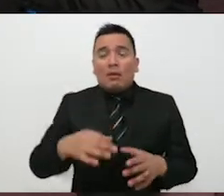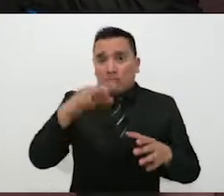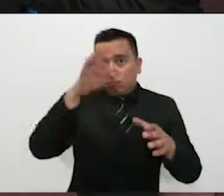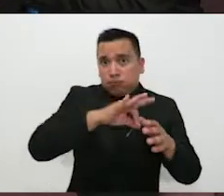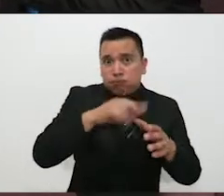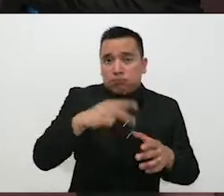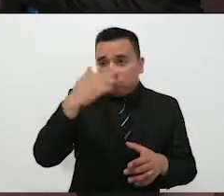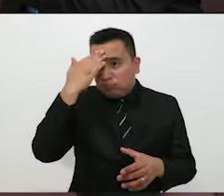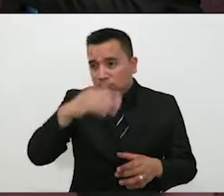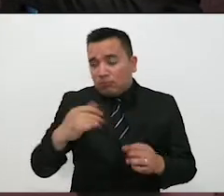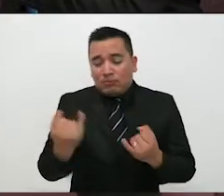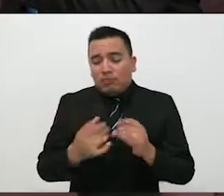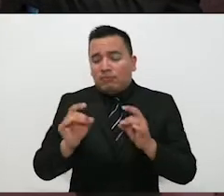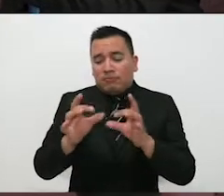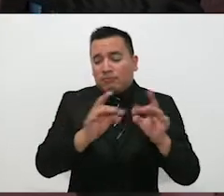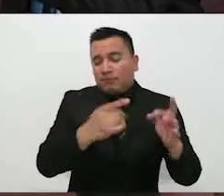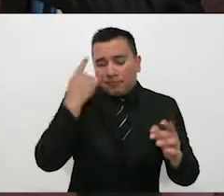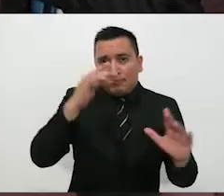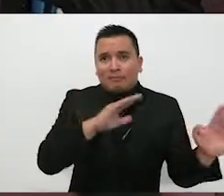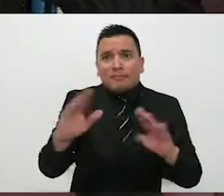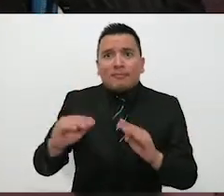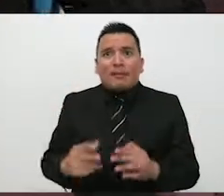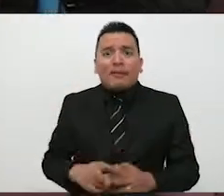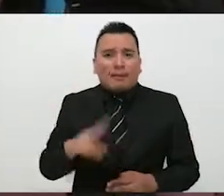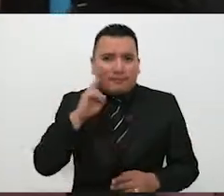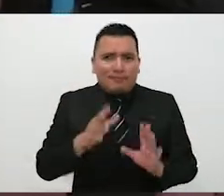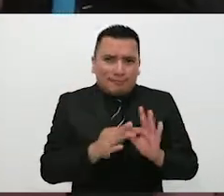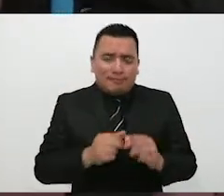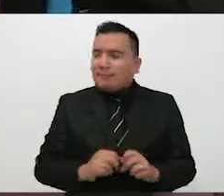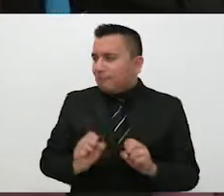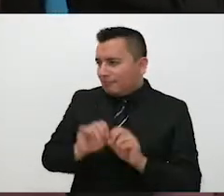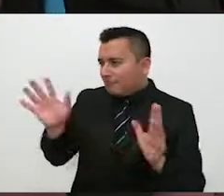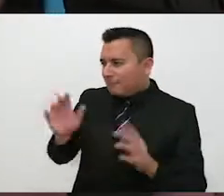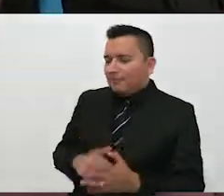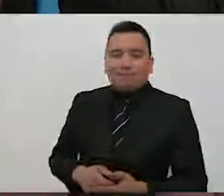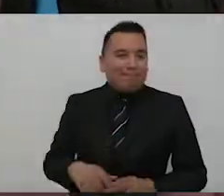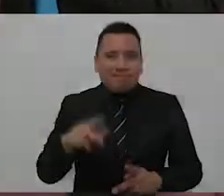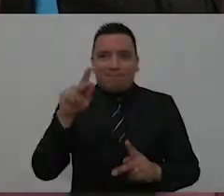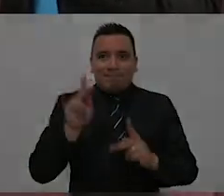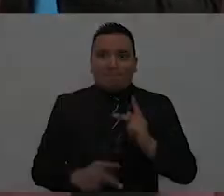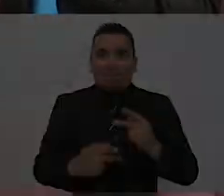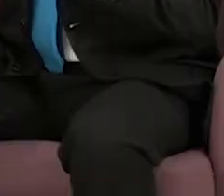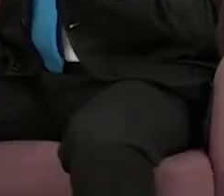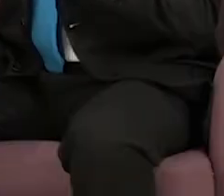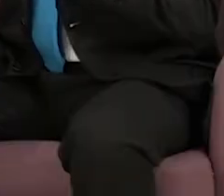actividad en educación cívica. Claro que sí, Guillermo, con mucho gusto. Vamos a una pausa y regresamos ahorita.